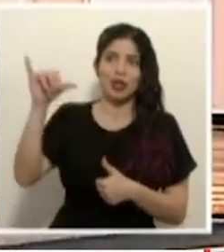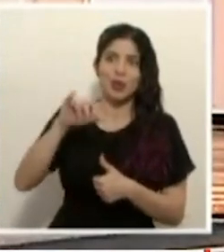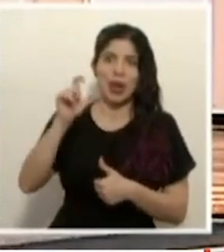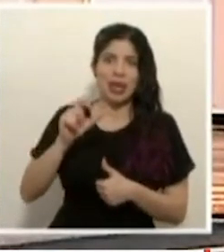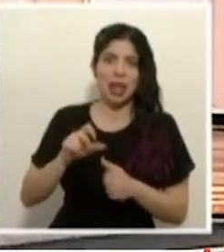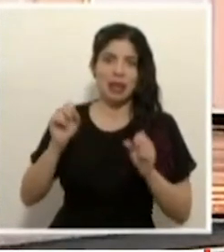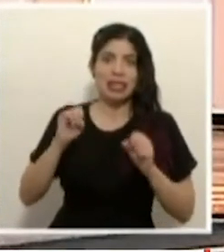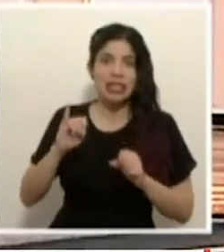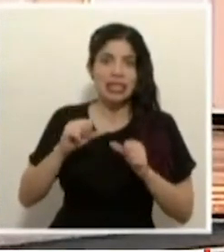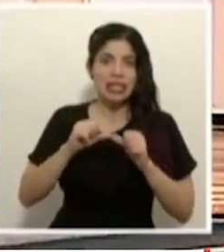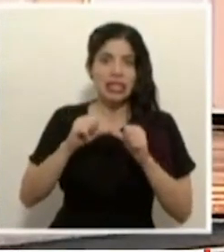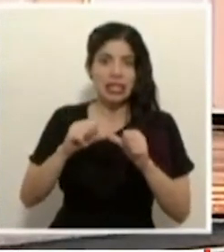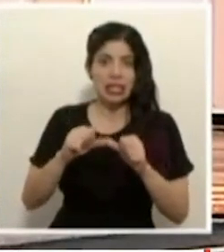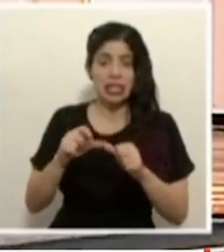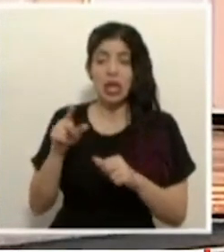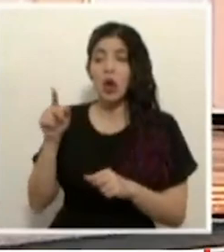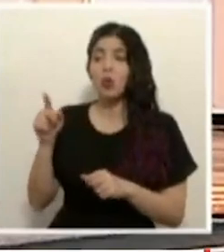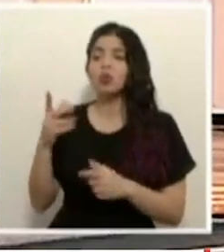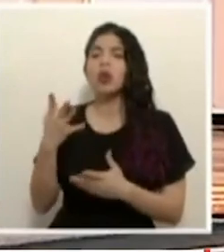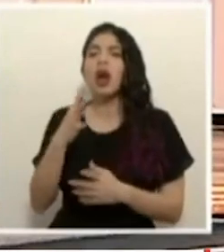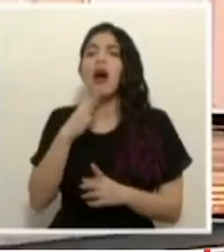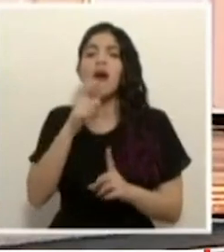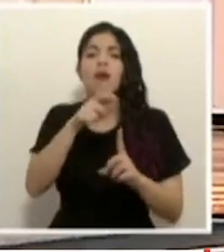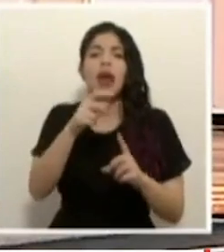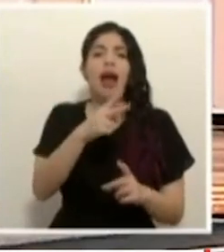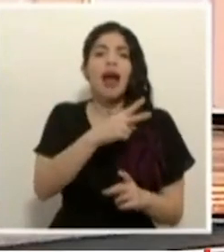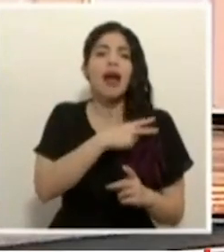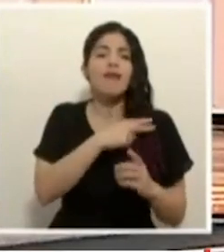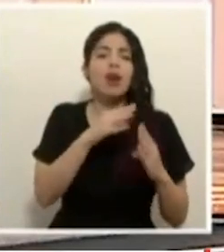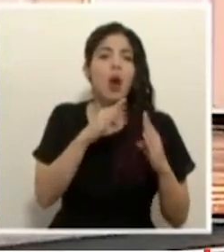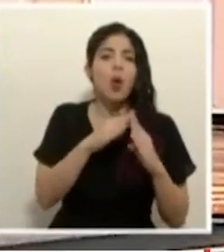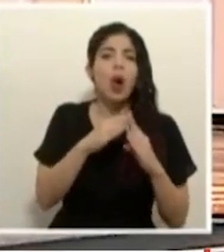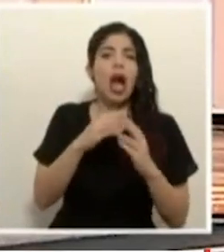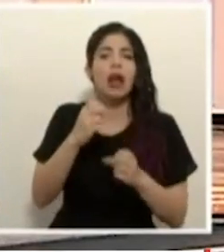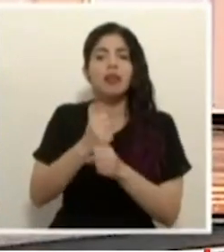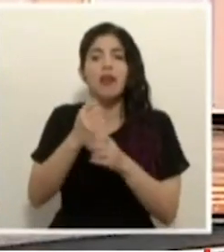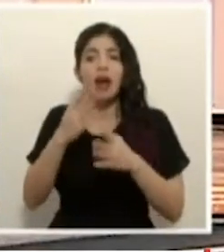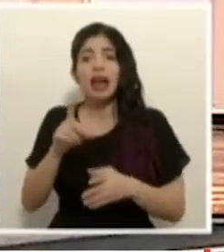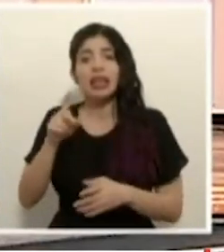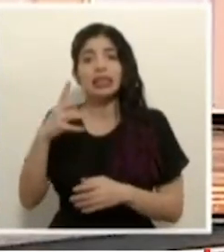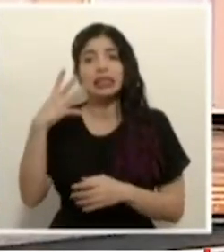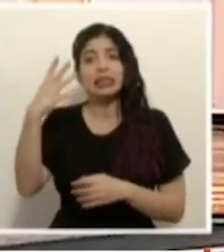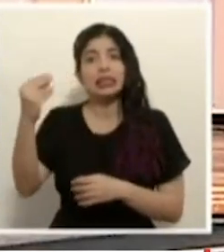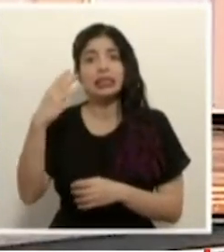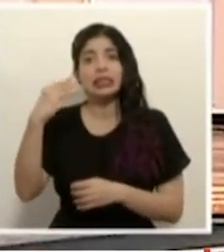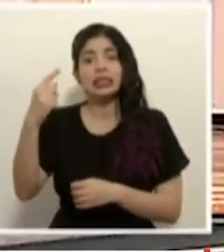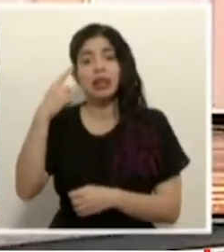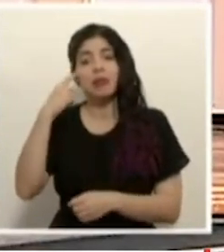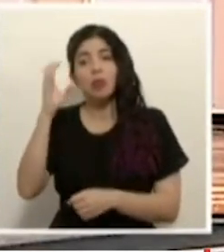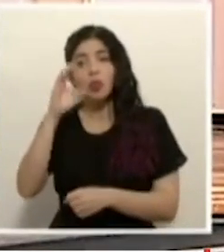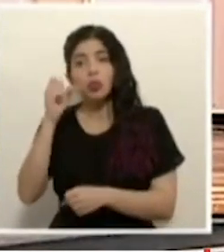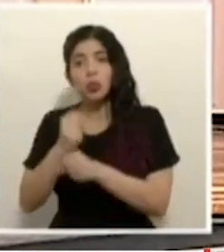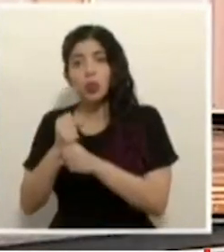mensaje al peón al trabajador independiente a la jefa de hogar que debe salir buscar alimento para su familia